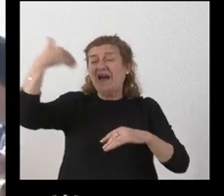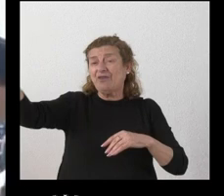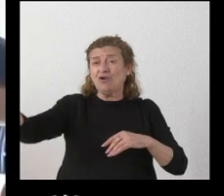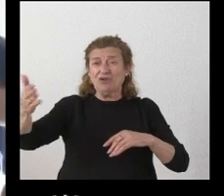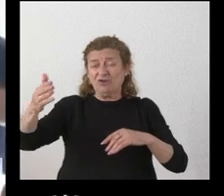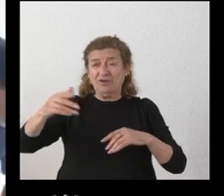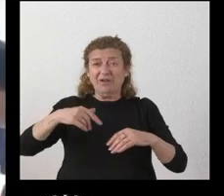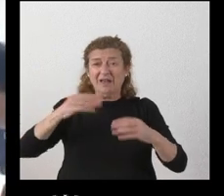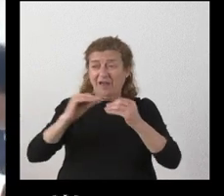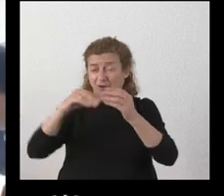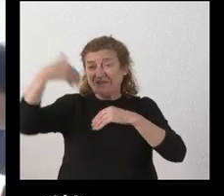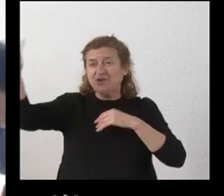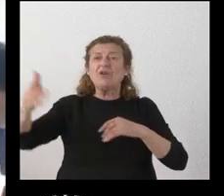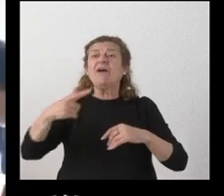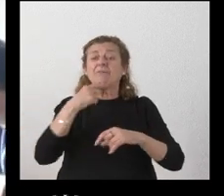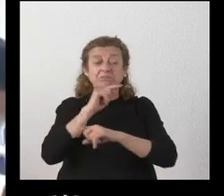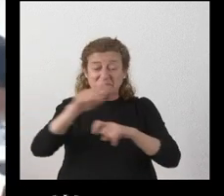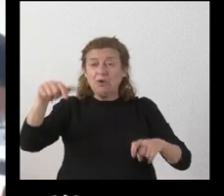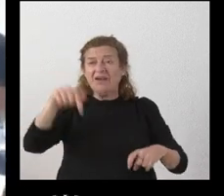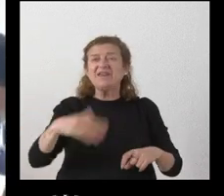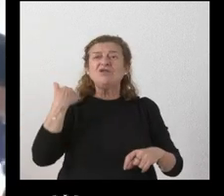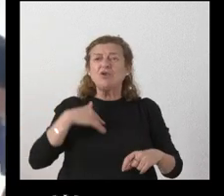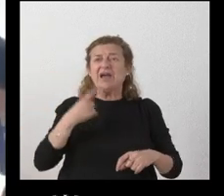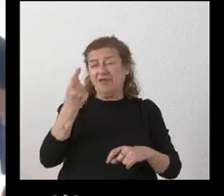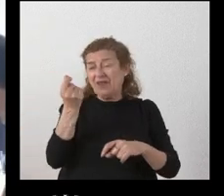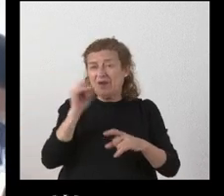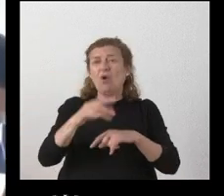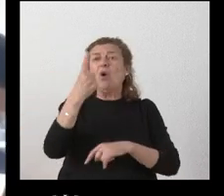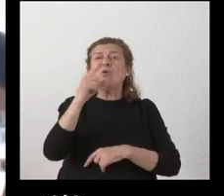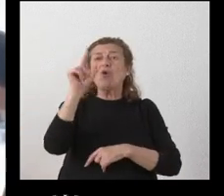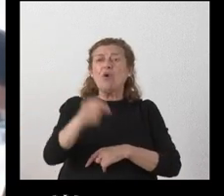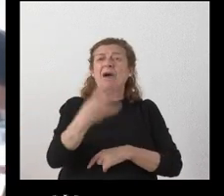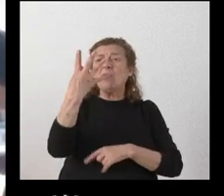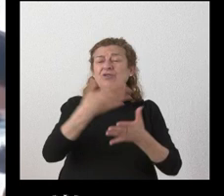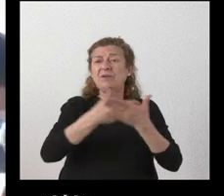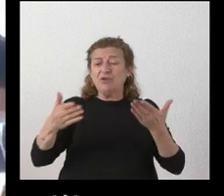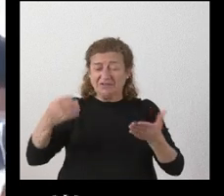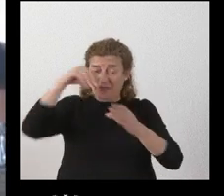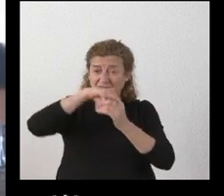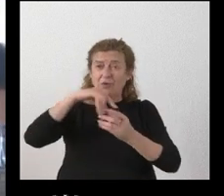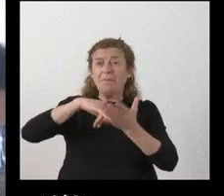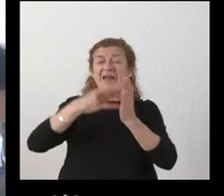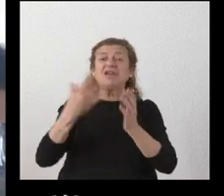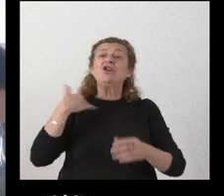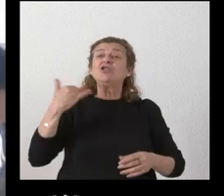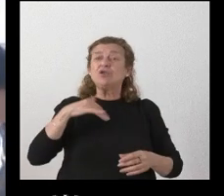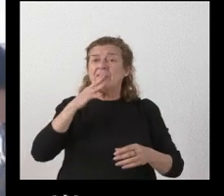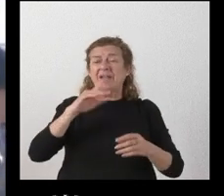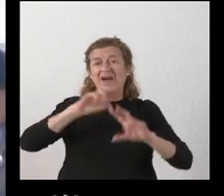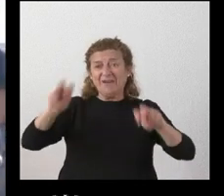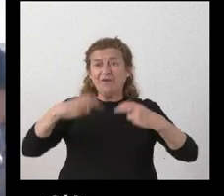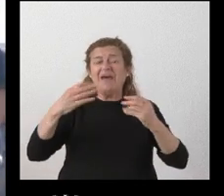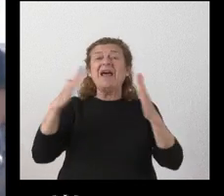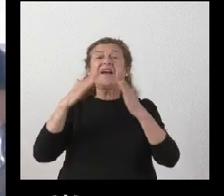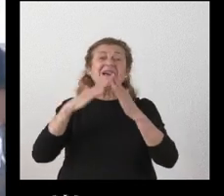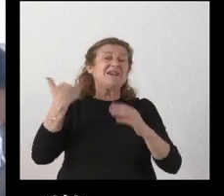aquí en Soria una inversión de 1,4 millones dentro del plan Soria para reformar la Casa de Soria en Madrid